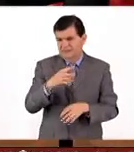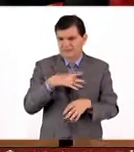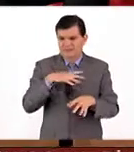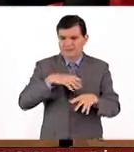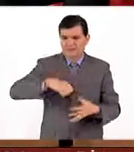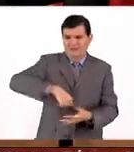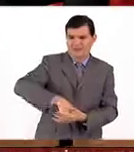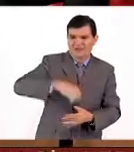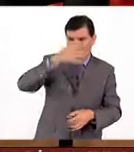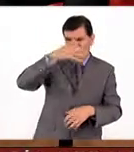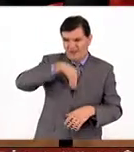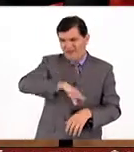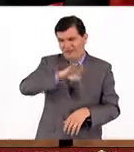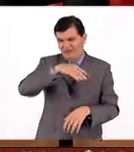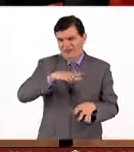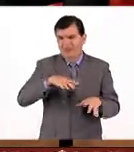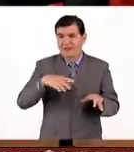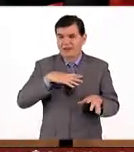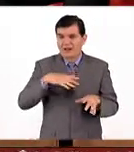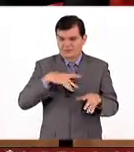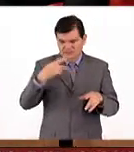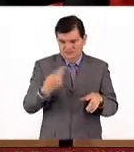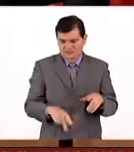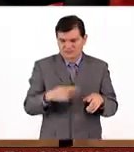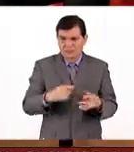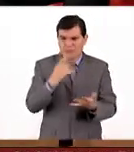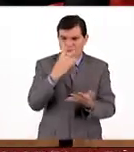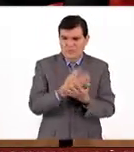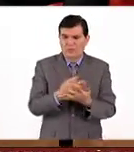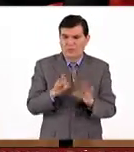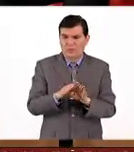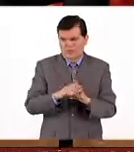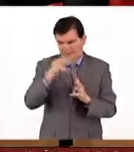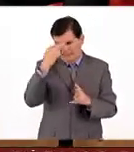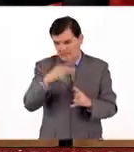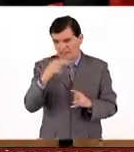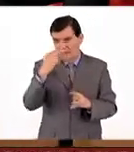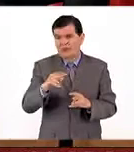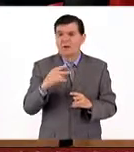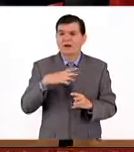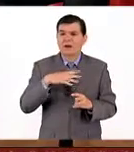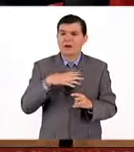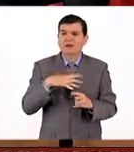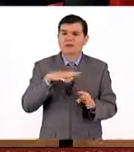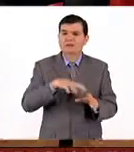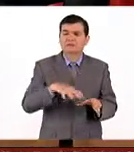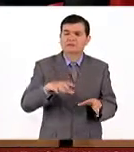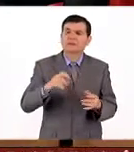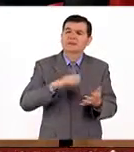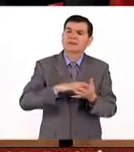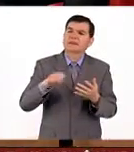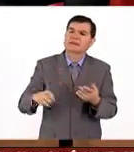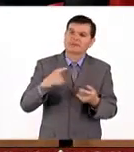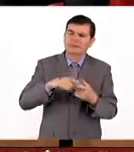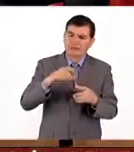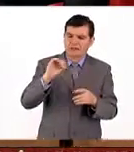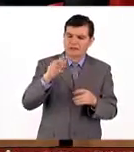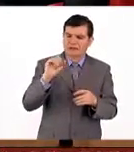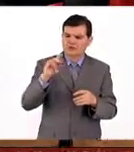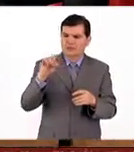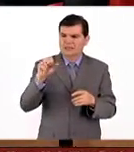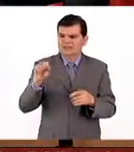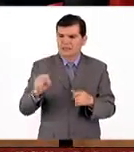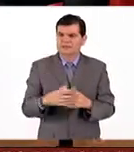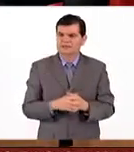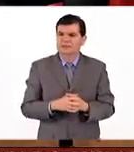patas de elefante. Hay algunas patas de elefante que son solamente especies mexicanas. Tenemos aquí las, por ejemplo, las crasuláceas, no sé